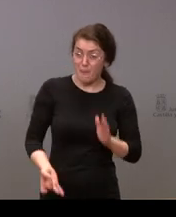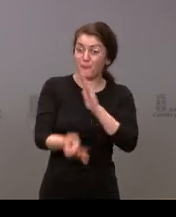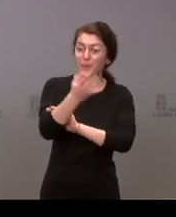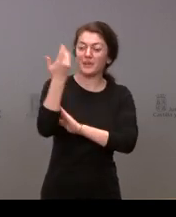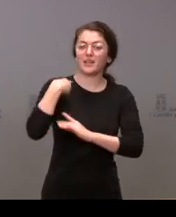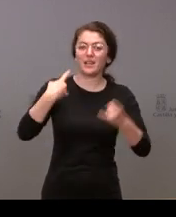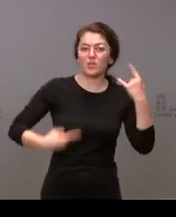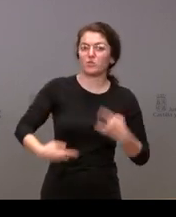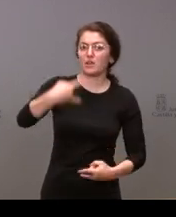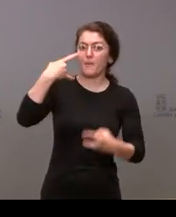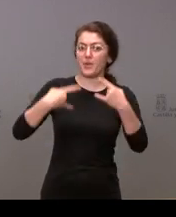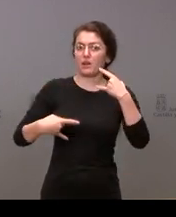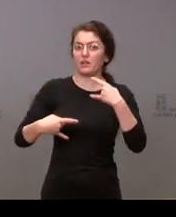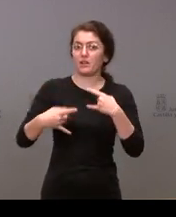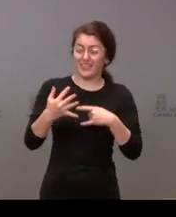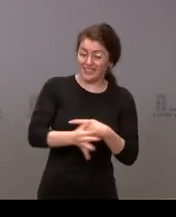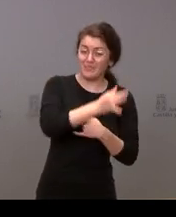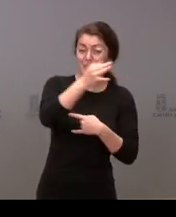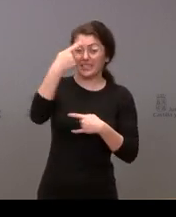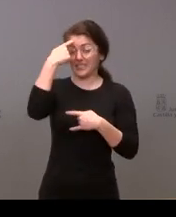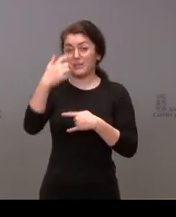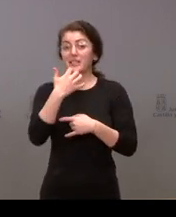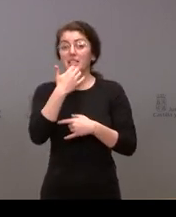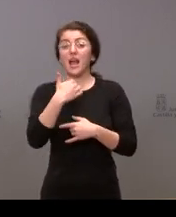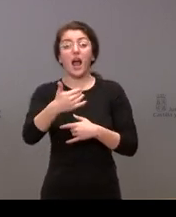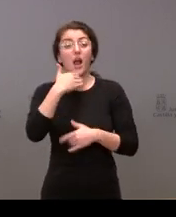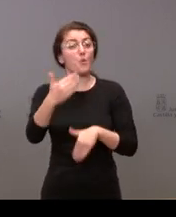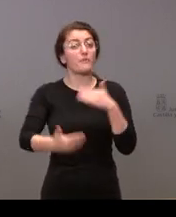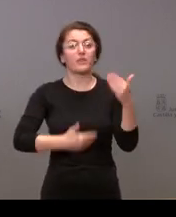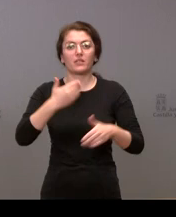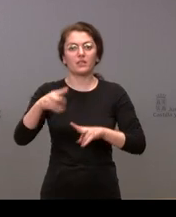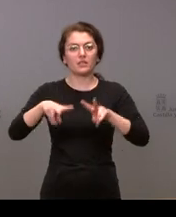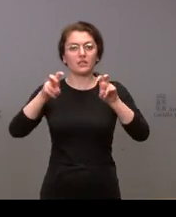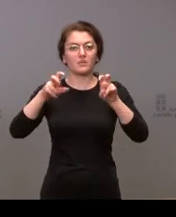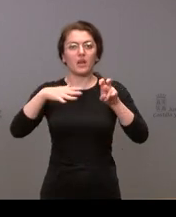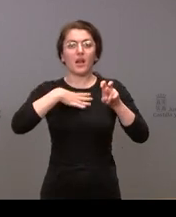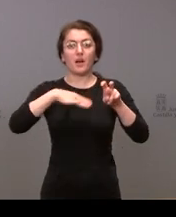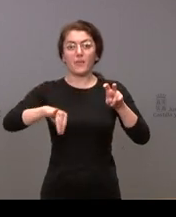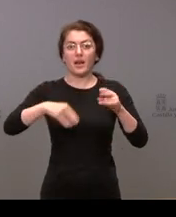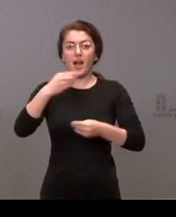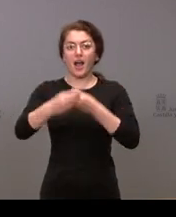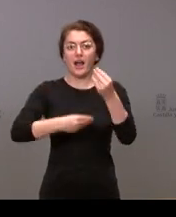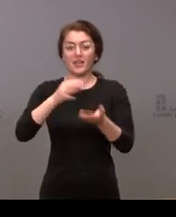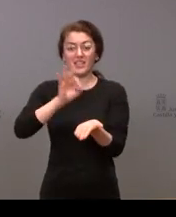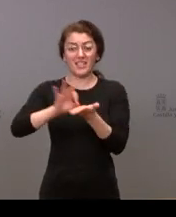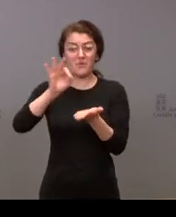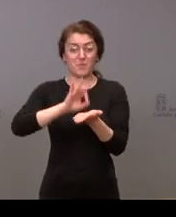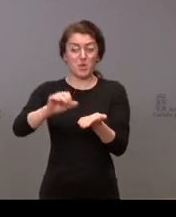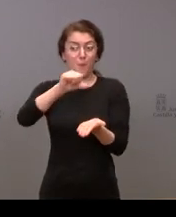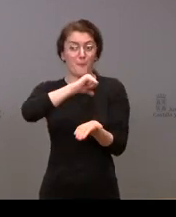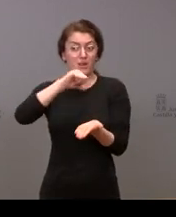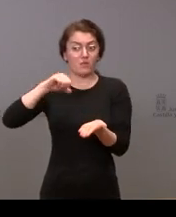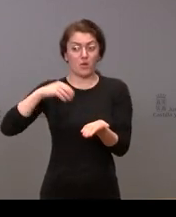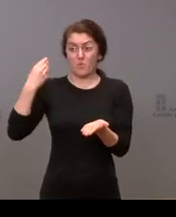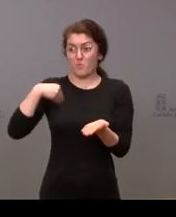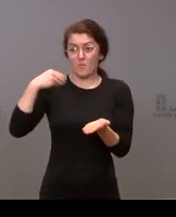quisiéramos conocerla sino también si hay algún avance en el anuncio de poder privatizar ese servicio con una clínica privada